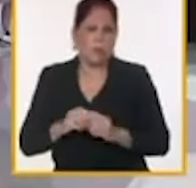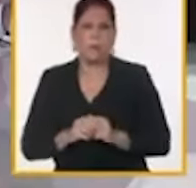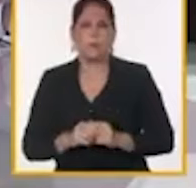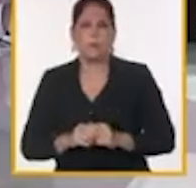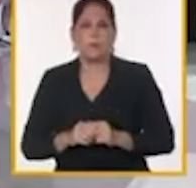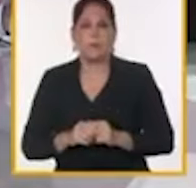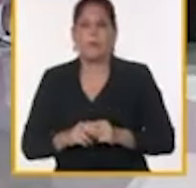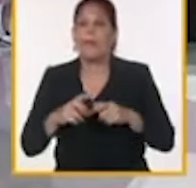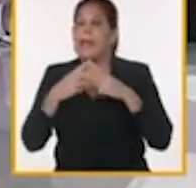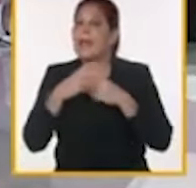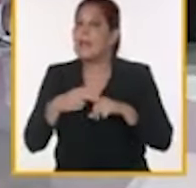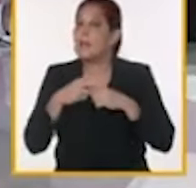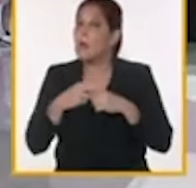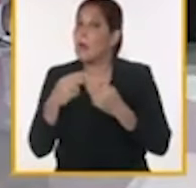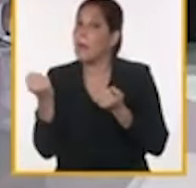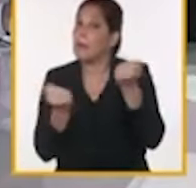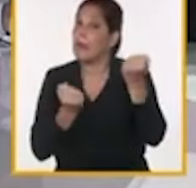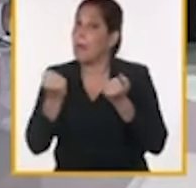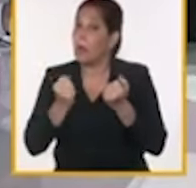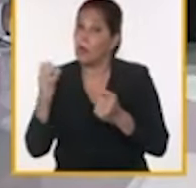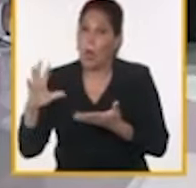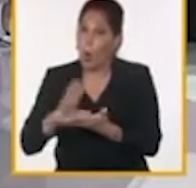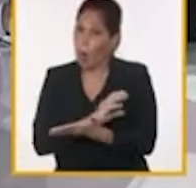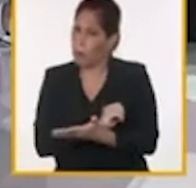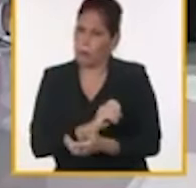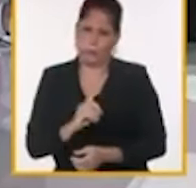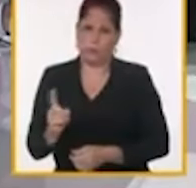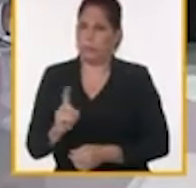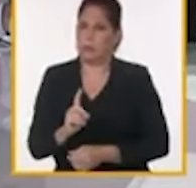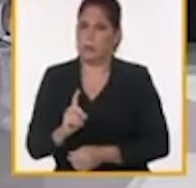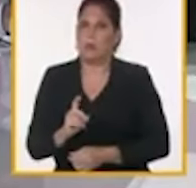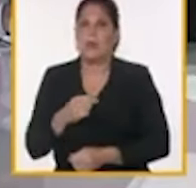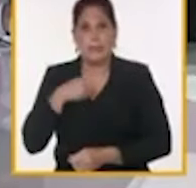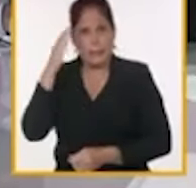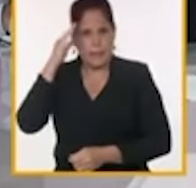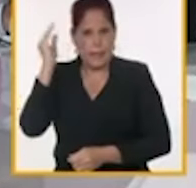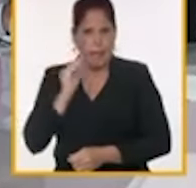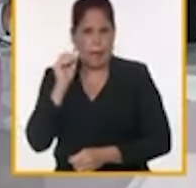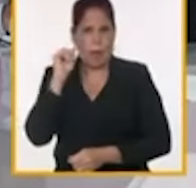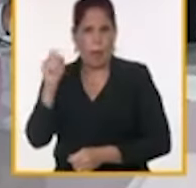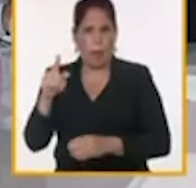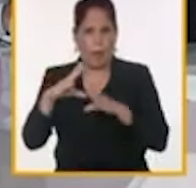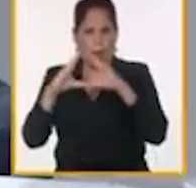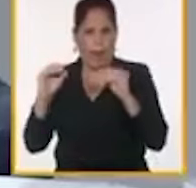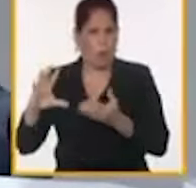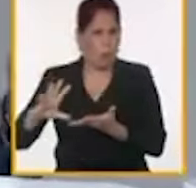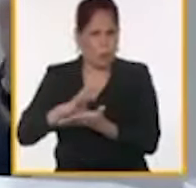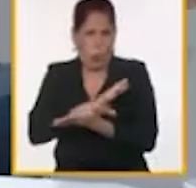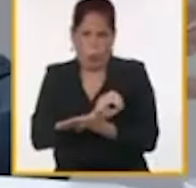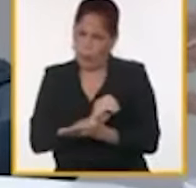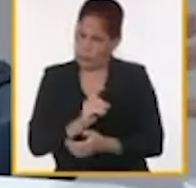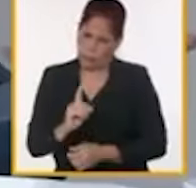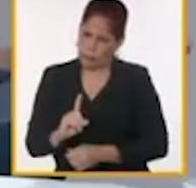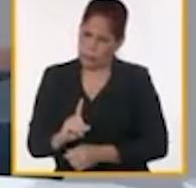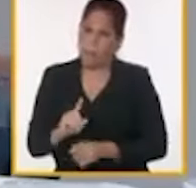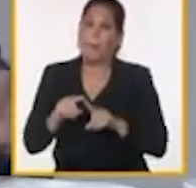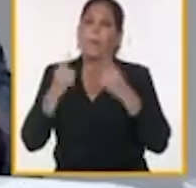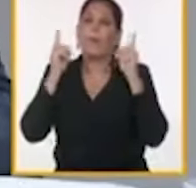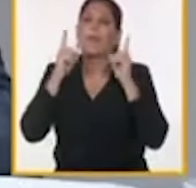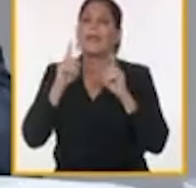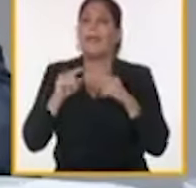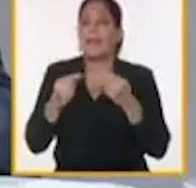va a resolver el problema del transporte ni va a permitir que todas las personas puedan comprar un carro en moneda nacional. La política lo que persigue es aprovechar las